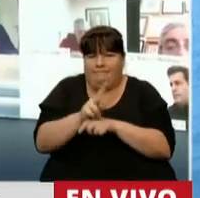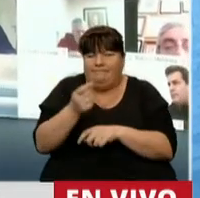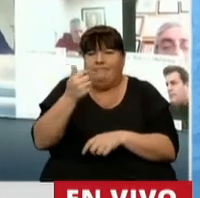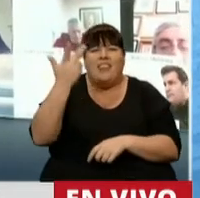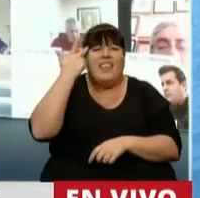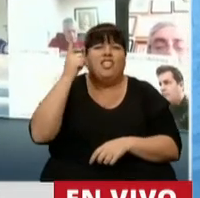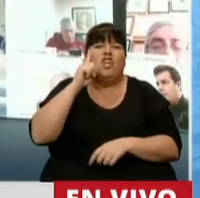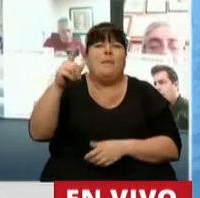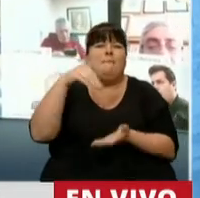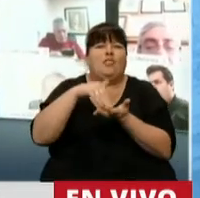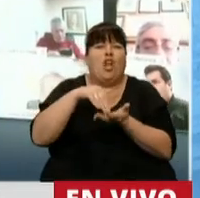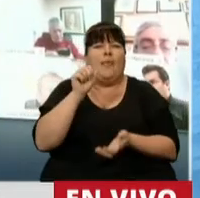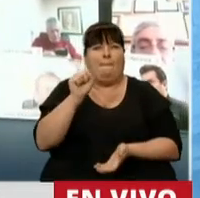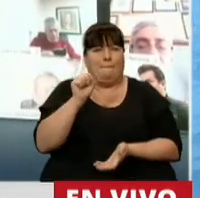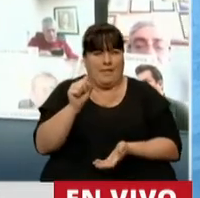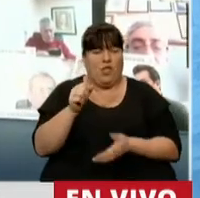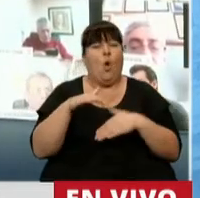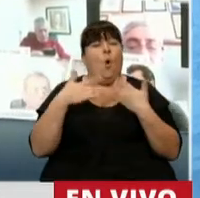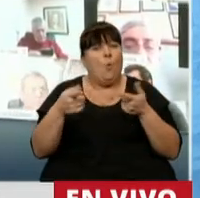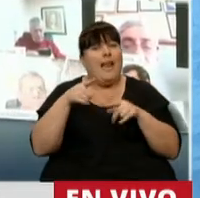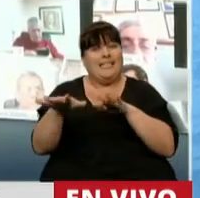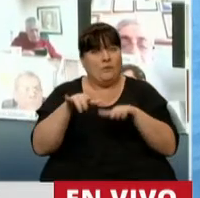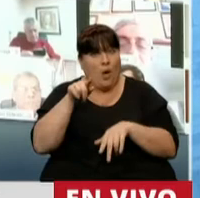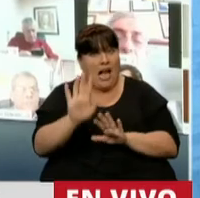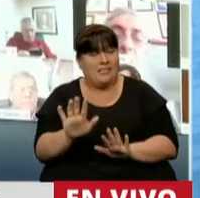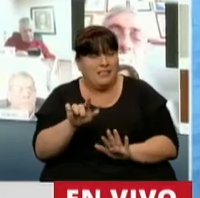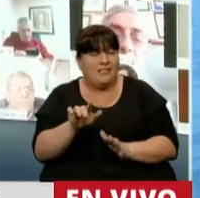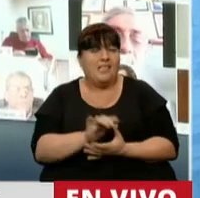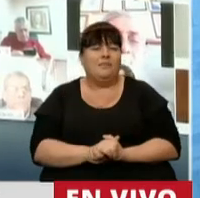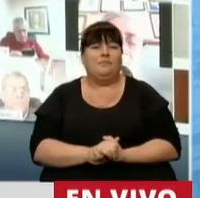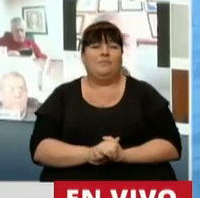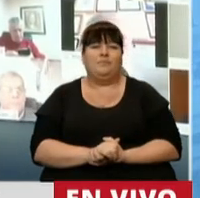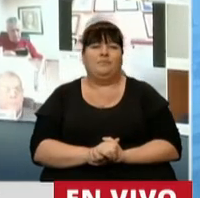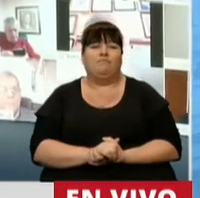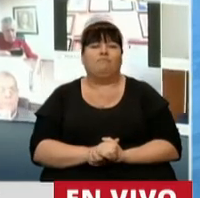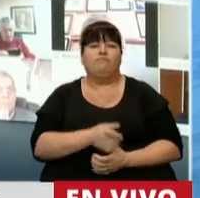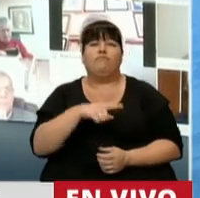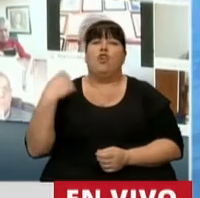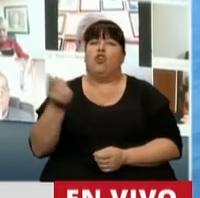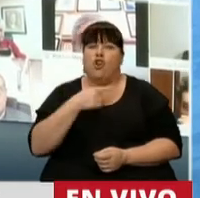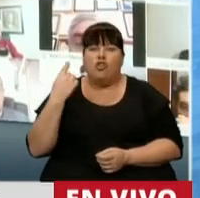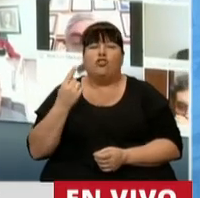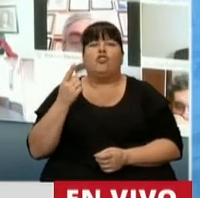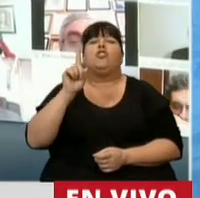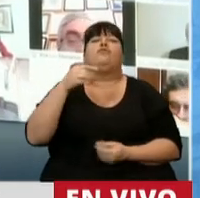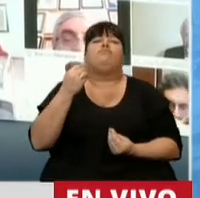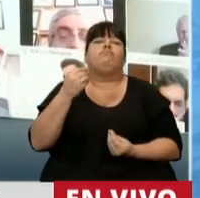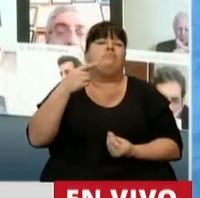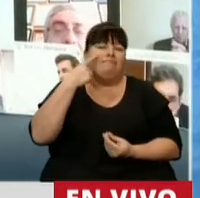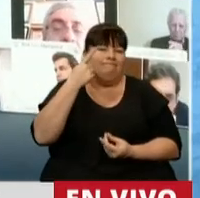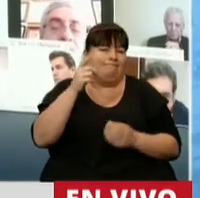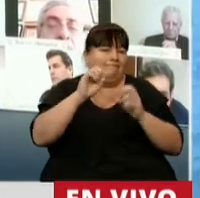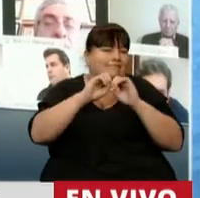18.000 millones de pesos. Bueno, esta situación, Presidente, a nosotros nos lleva a ver